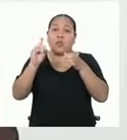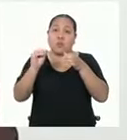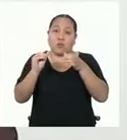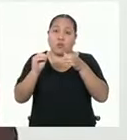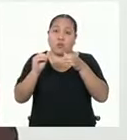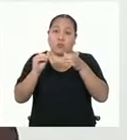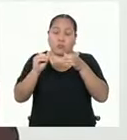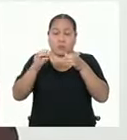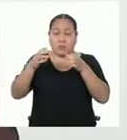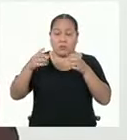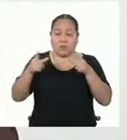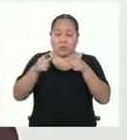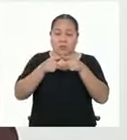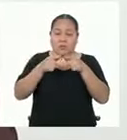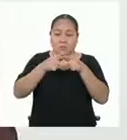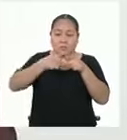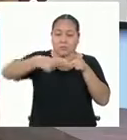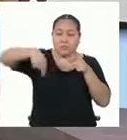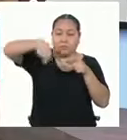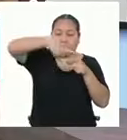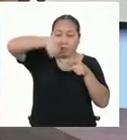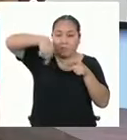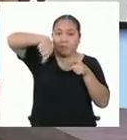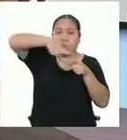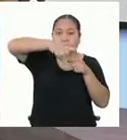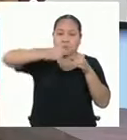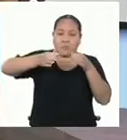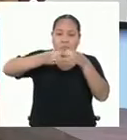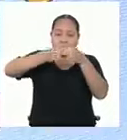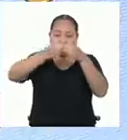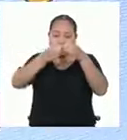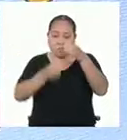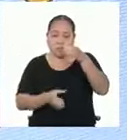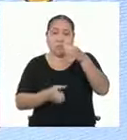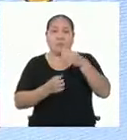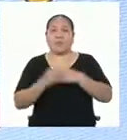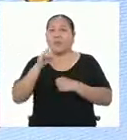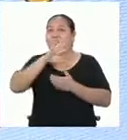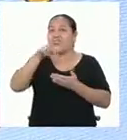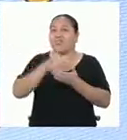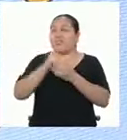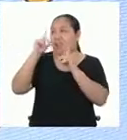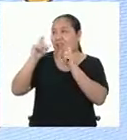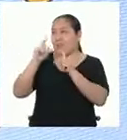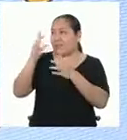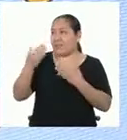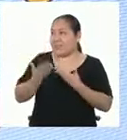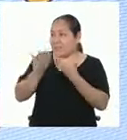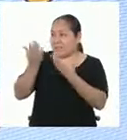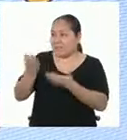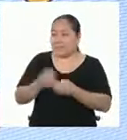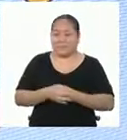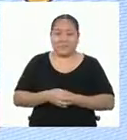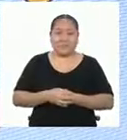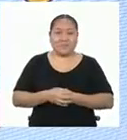rectángulo alrededor de uno de sus catetos. Esas son todas las preguntas que tengo por ahora, profesor. Creo que con